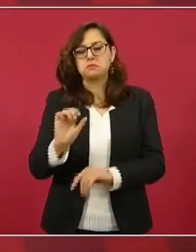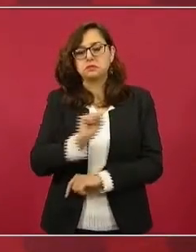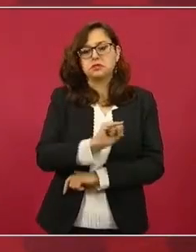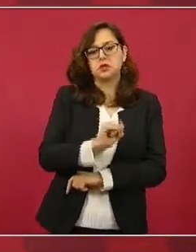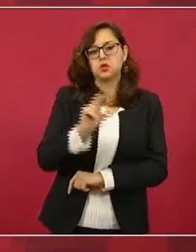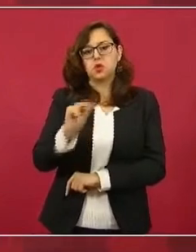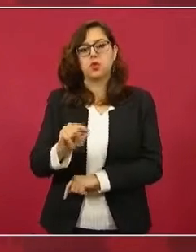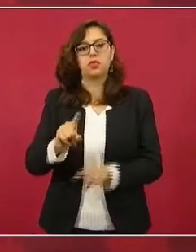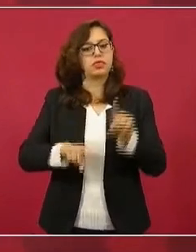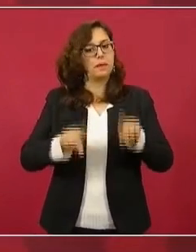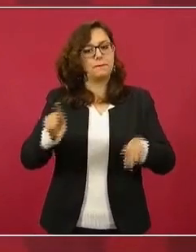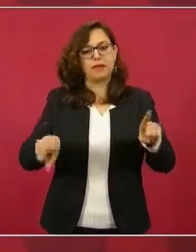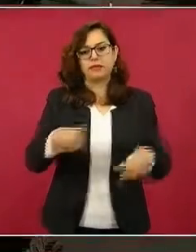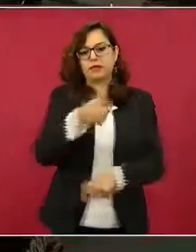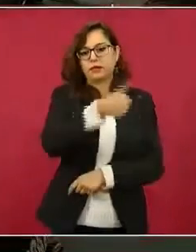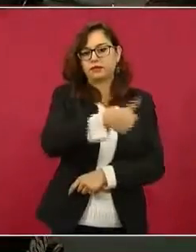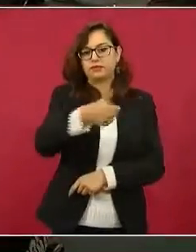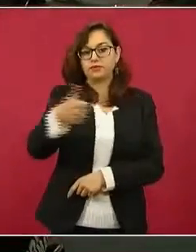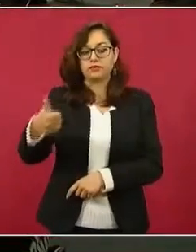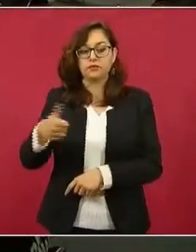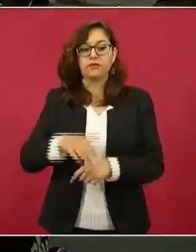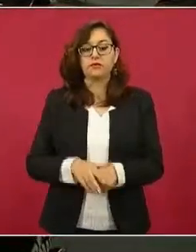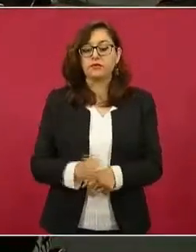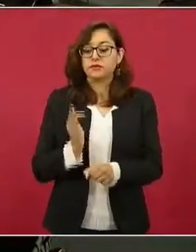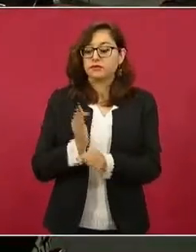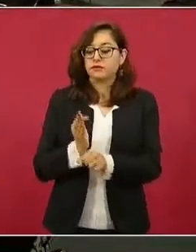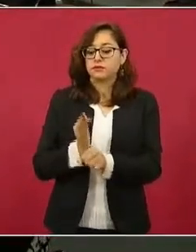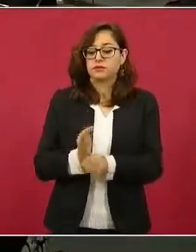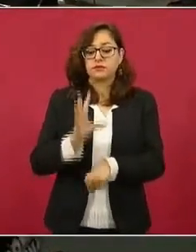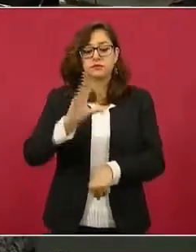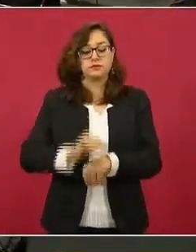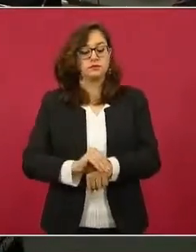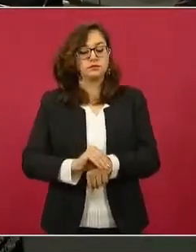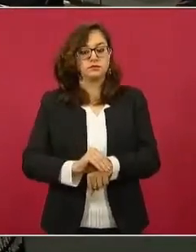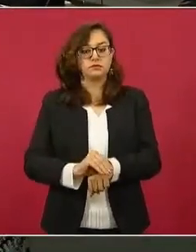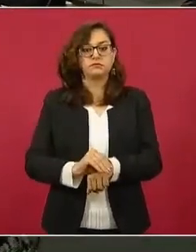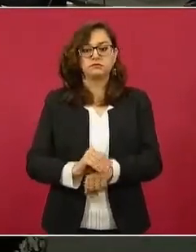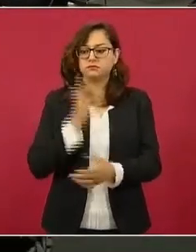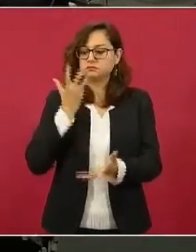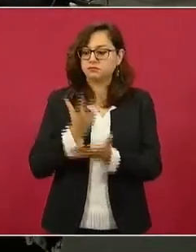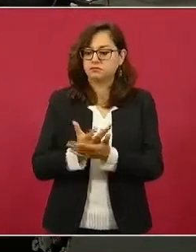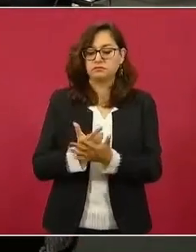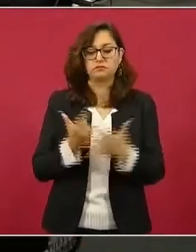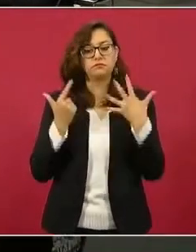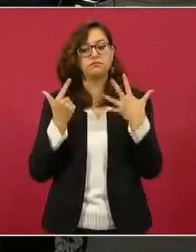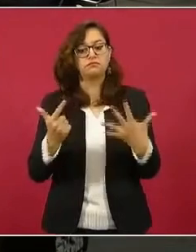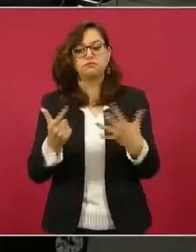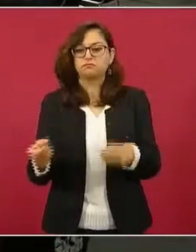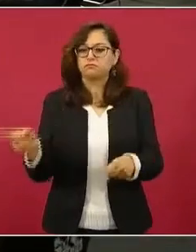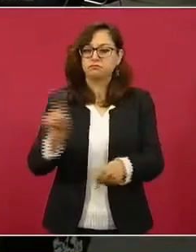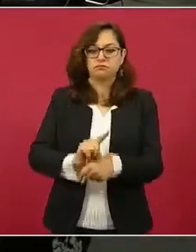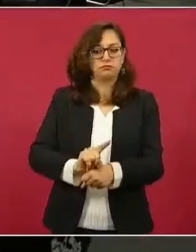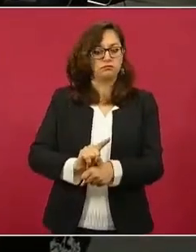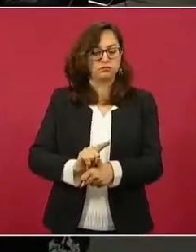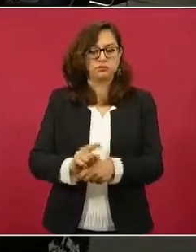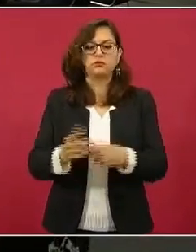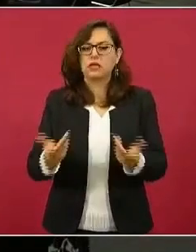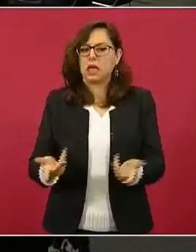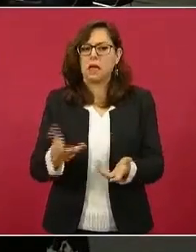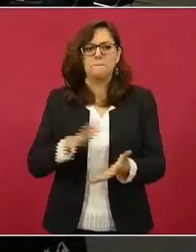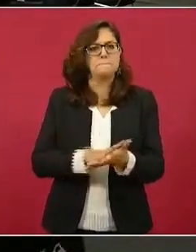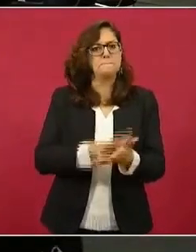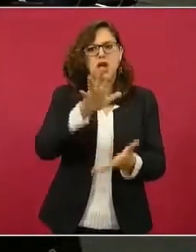Entonces, actualmente el permiso COVID consiste en siete días, la enorme mayoría ya